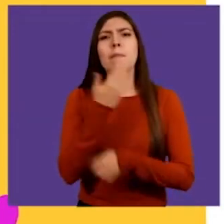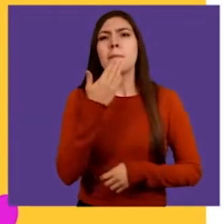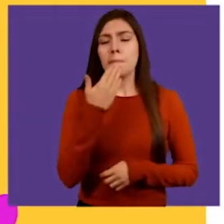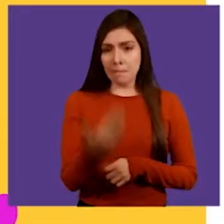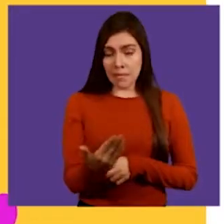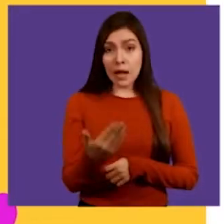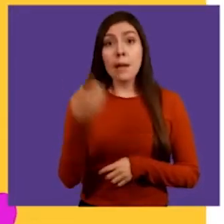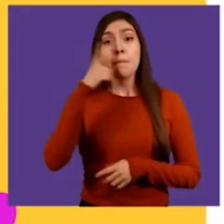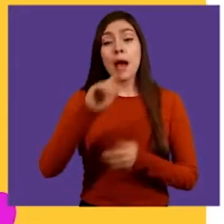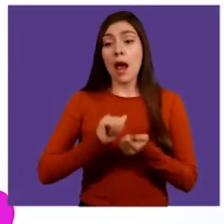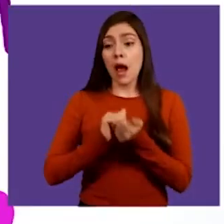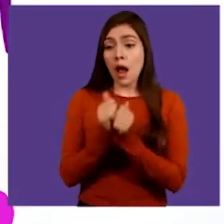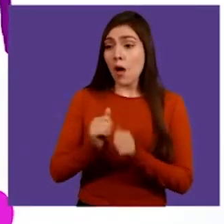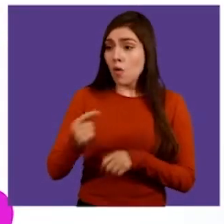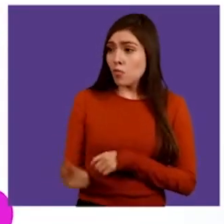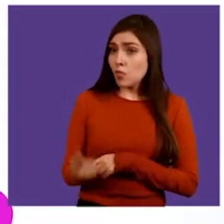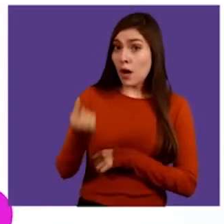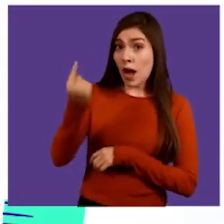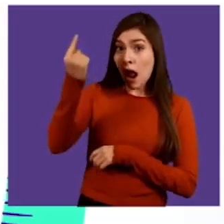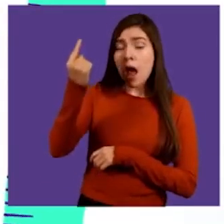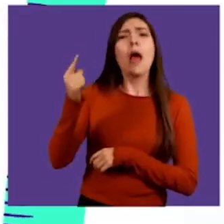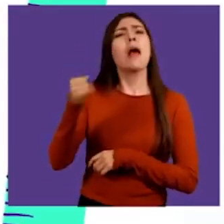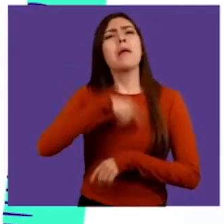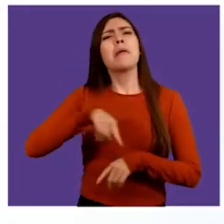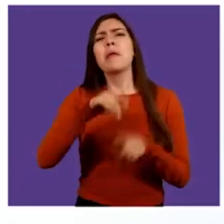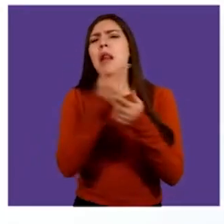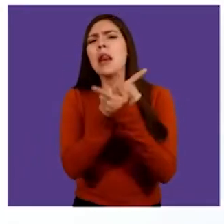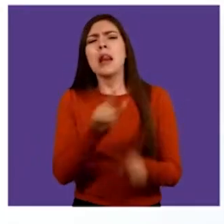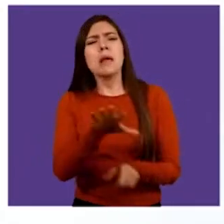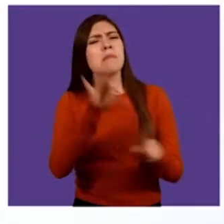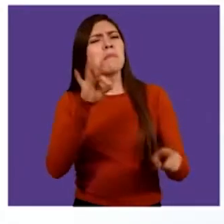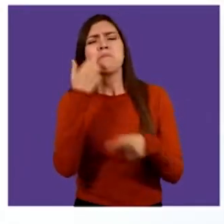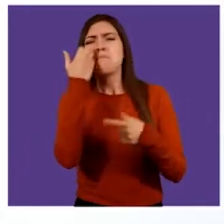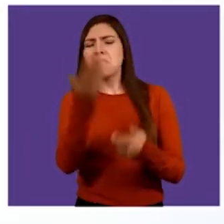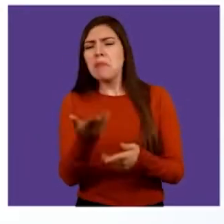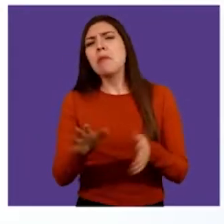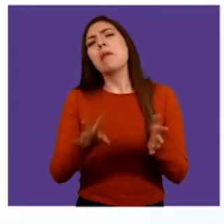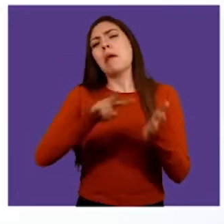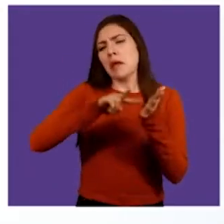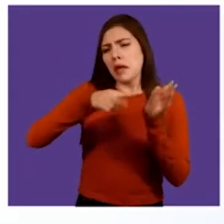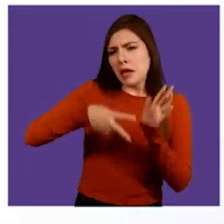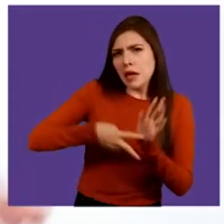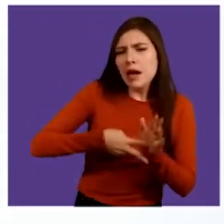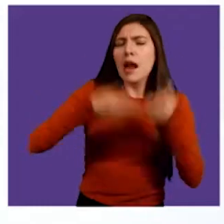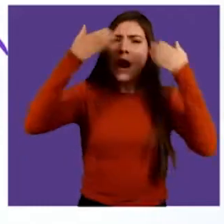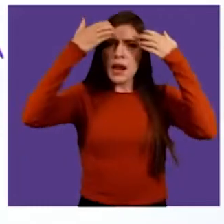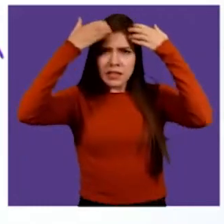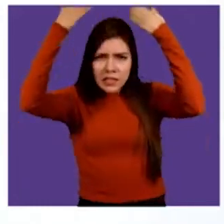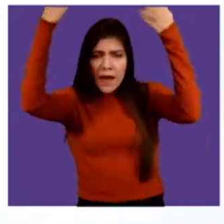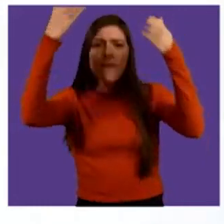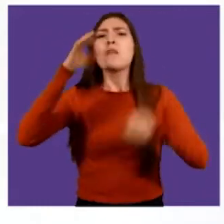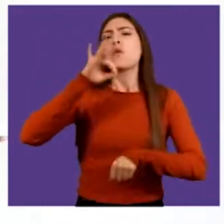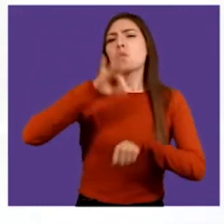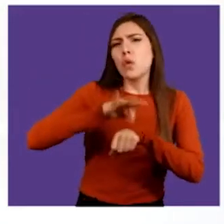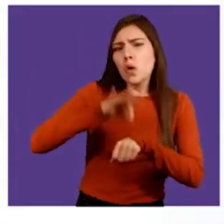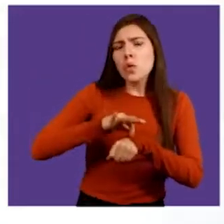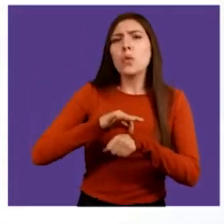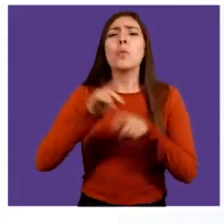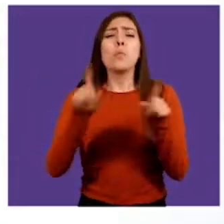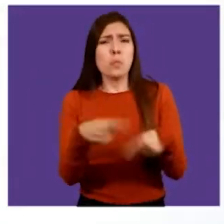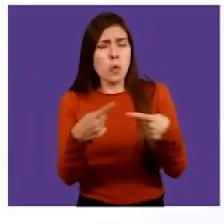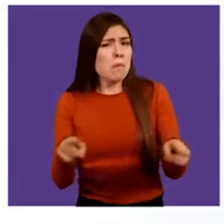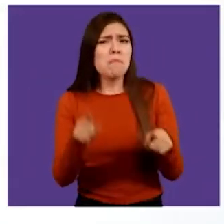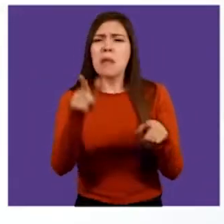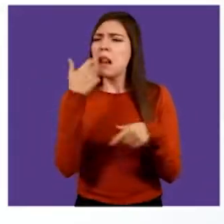derecho a una educación para que cuando somos grandes podamos hacer lo que queramos. Como una enseñera, un chef,